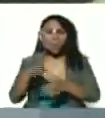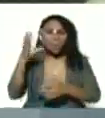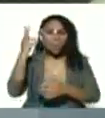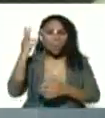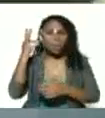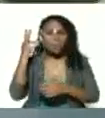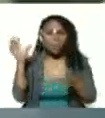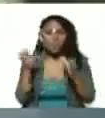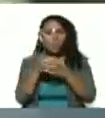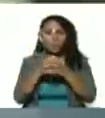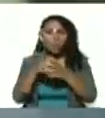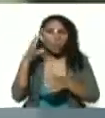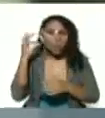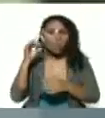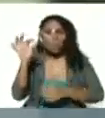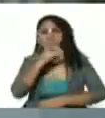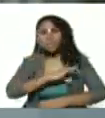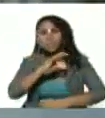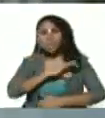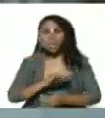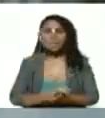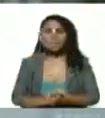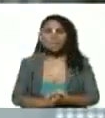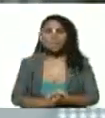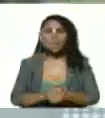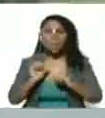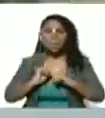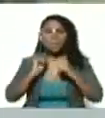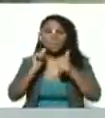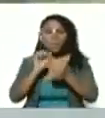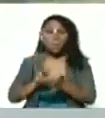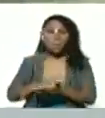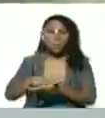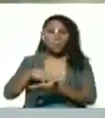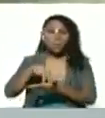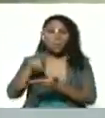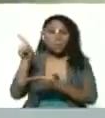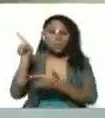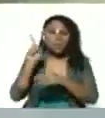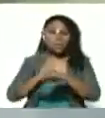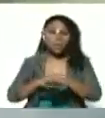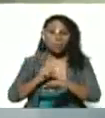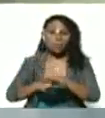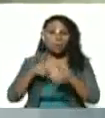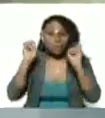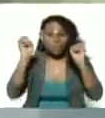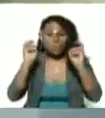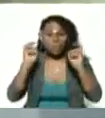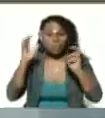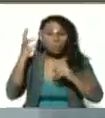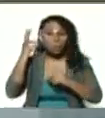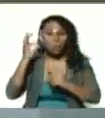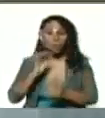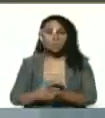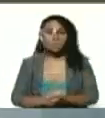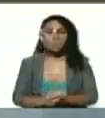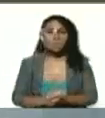liga de mujeres por el socialismo, que empezó a levantar en aquella época la causa del feminismo.